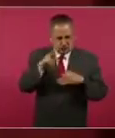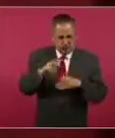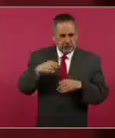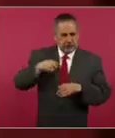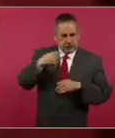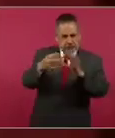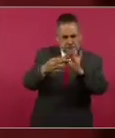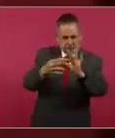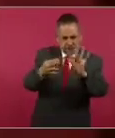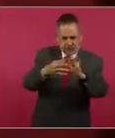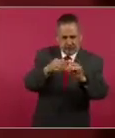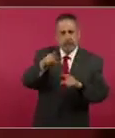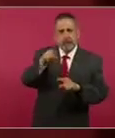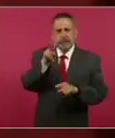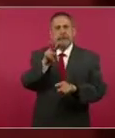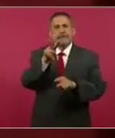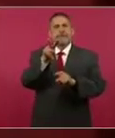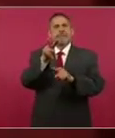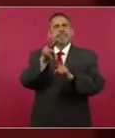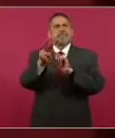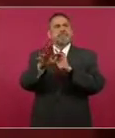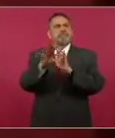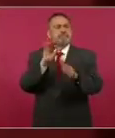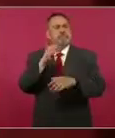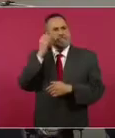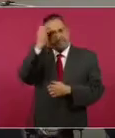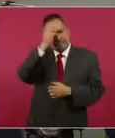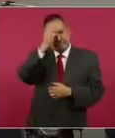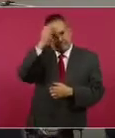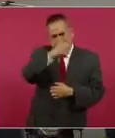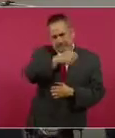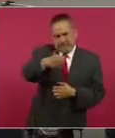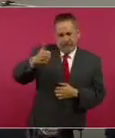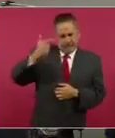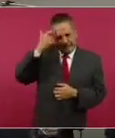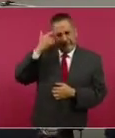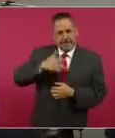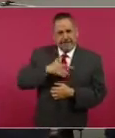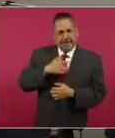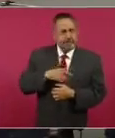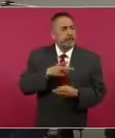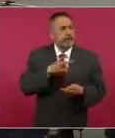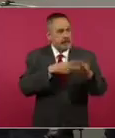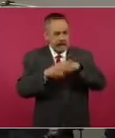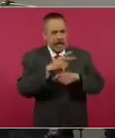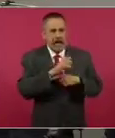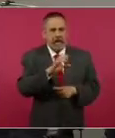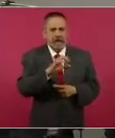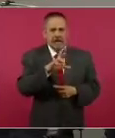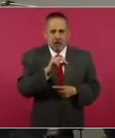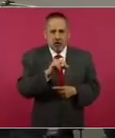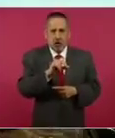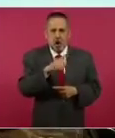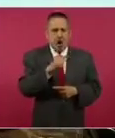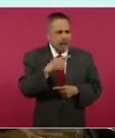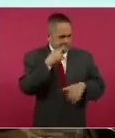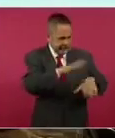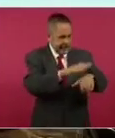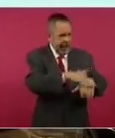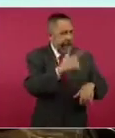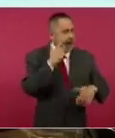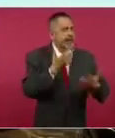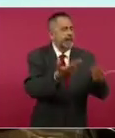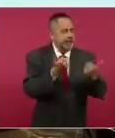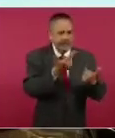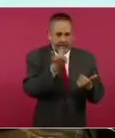después de que vean el video, saquen sus propias conclusiones e invitamos a Ciro Gómez Leiva para que saque también sus propias conclusiones.